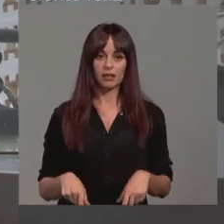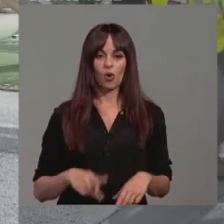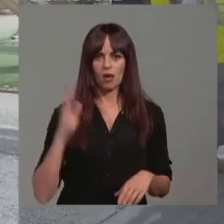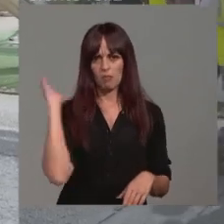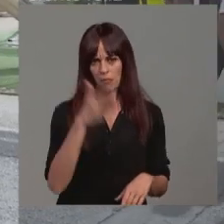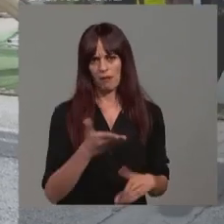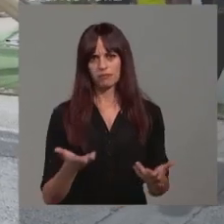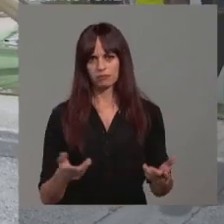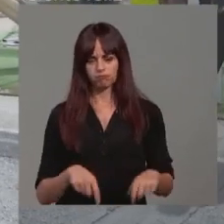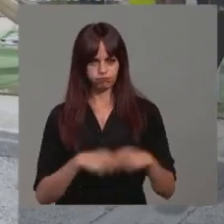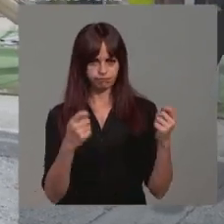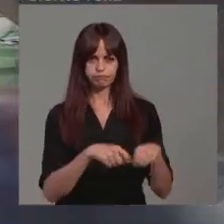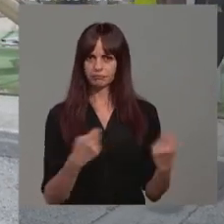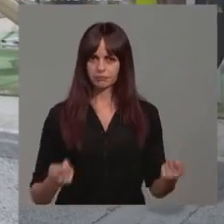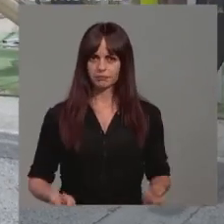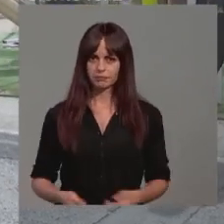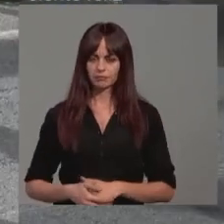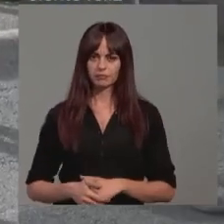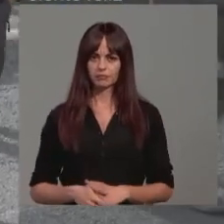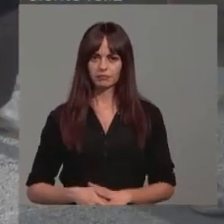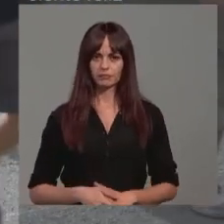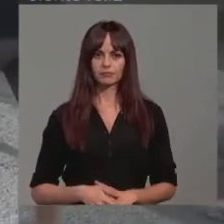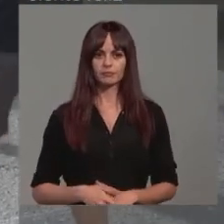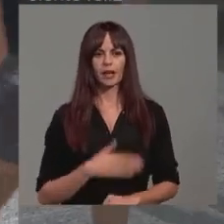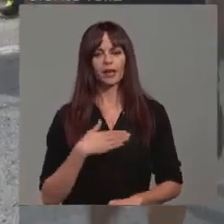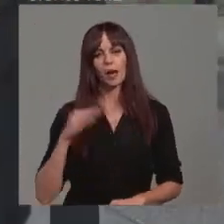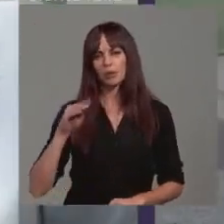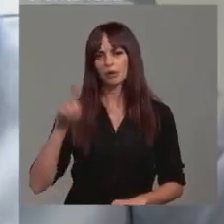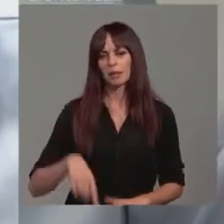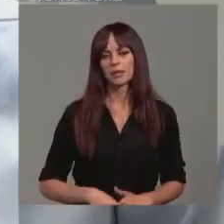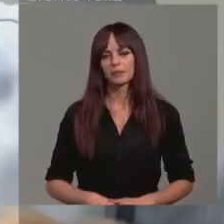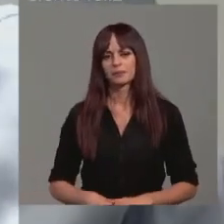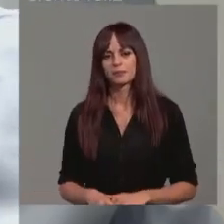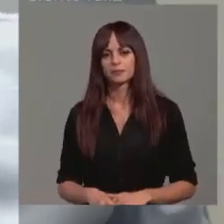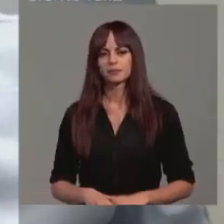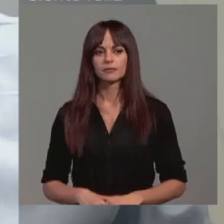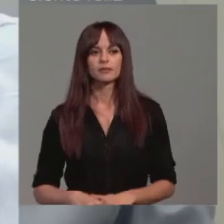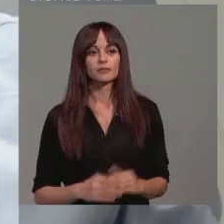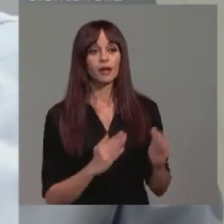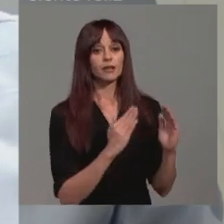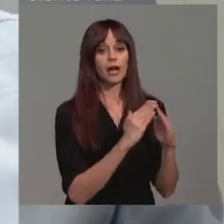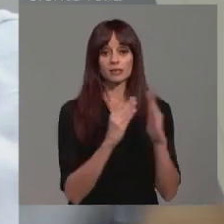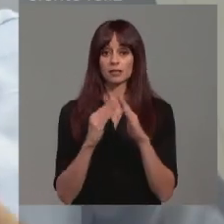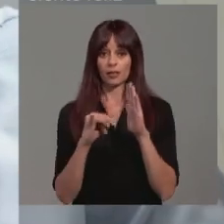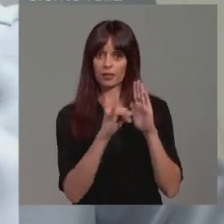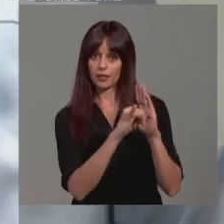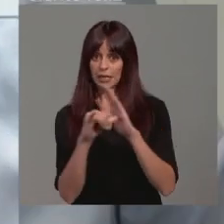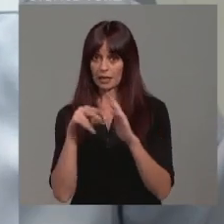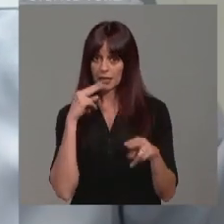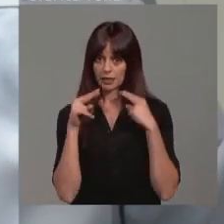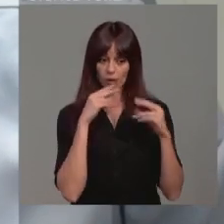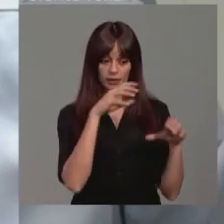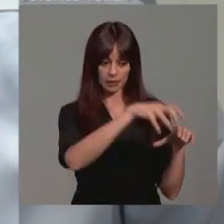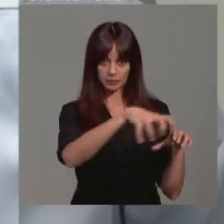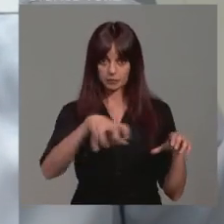perjuicios que se ha ocasionado. Te quería preguntar, sabemos que hay varias casas que están cerca de ese restaurante